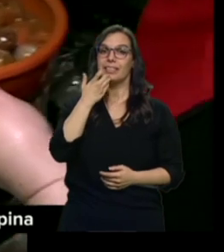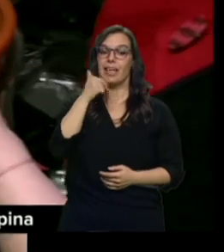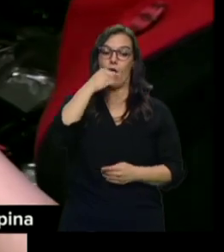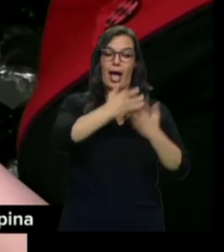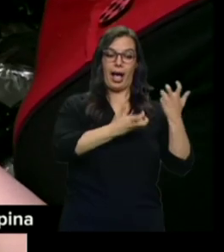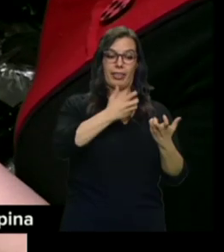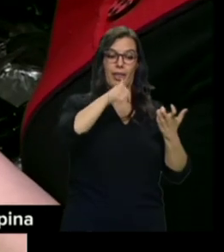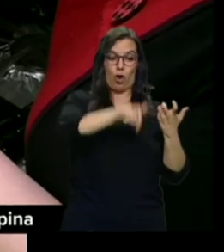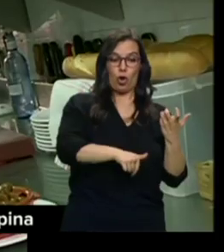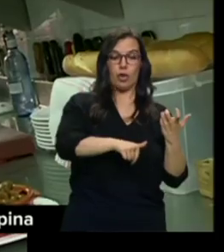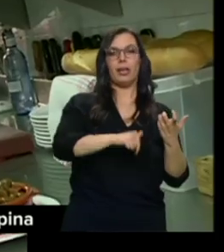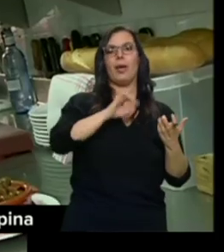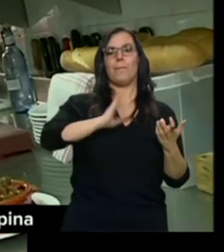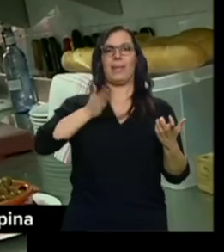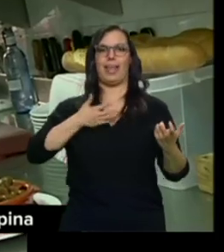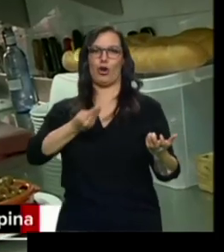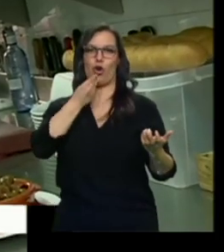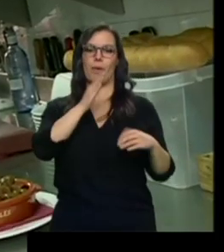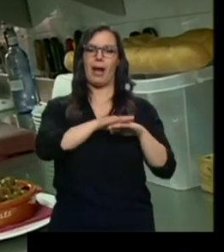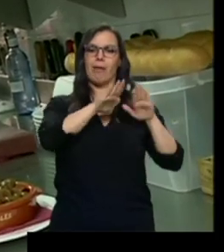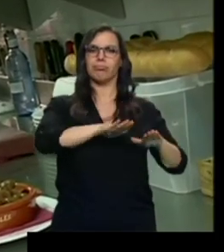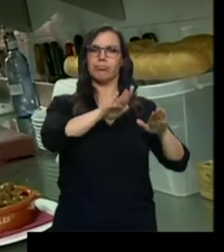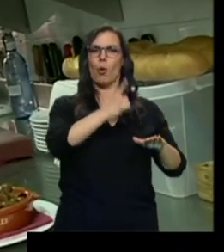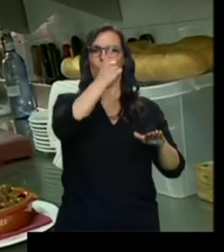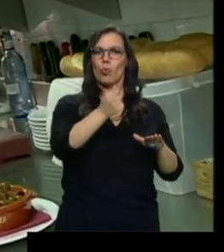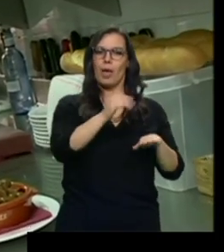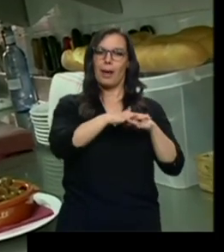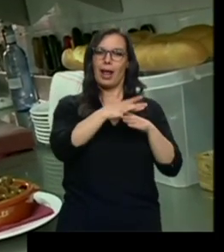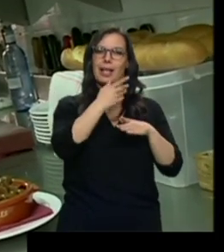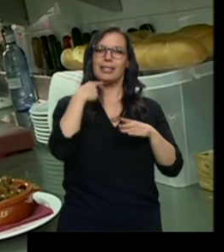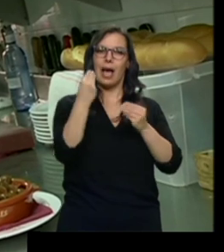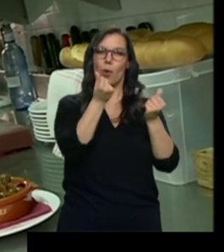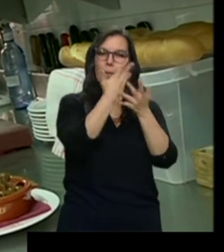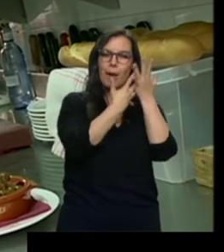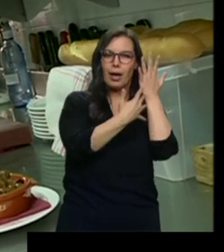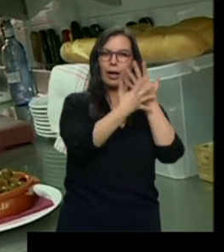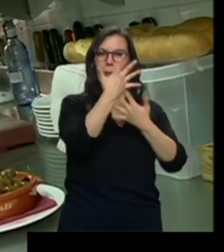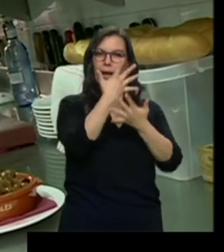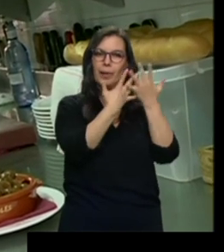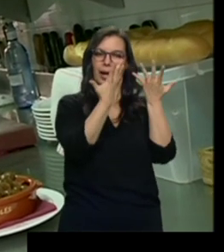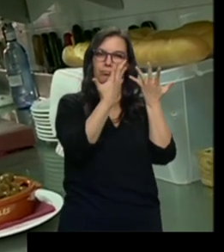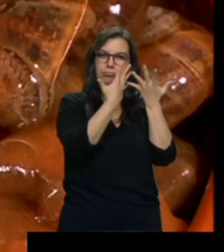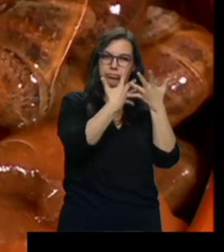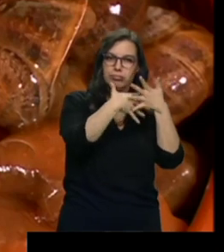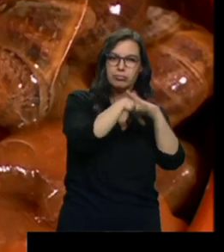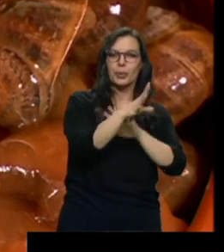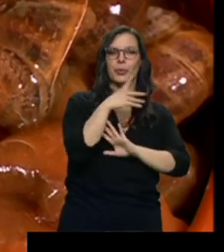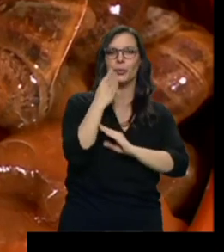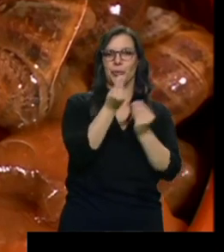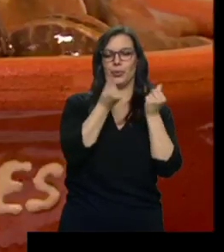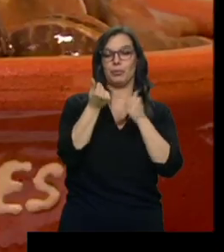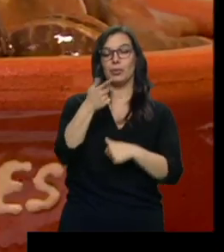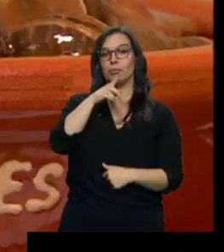la mezcla de sabores que lleva de productos de la huerta, el chorizo y el jamón, coja el gusto, el caracol. Un